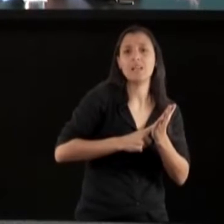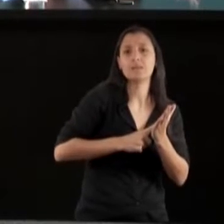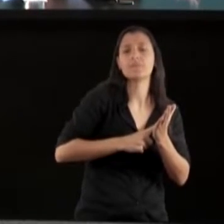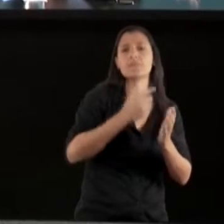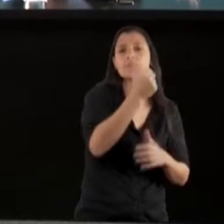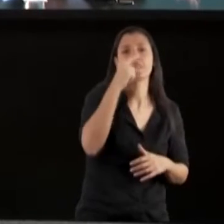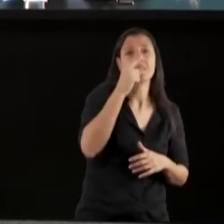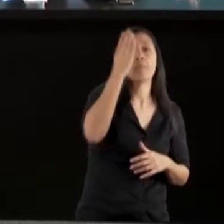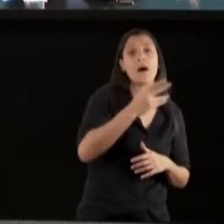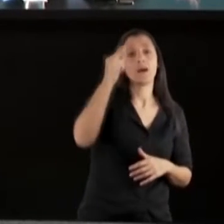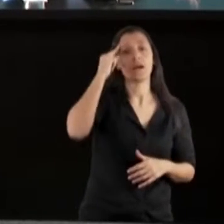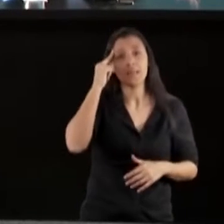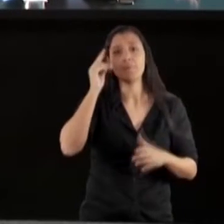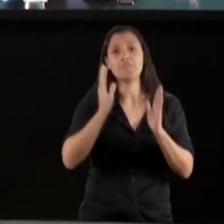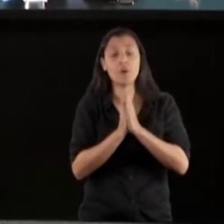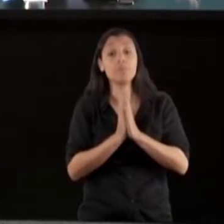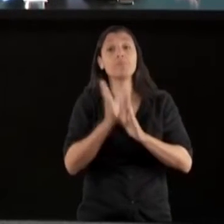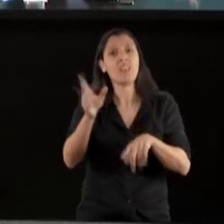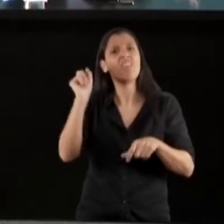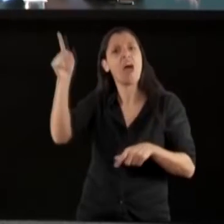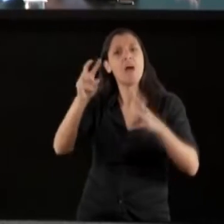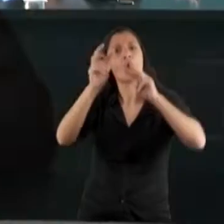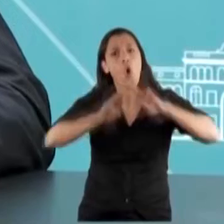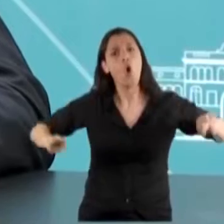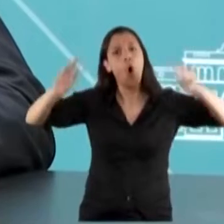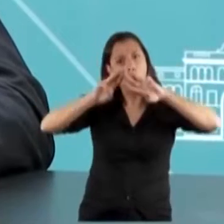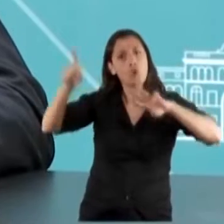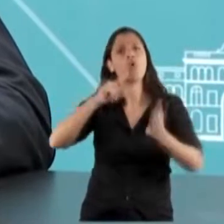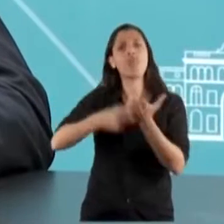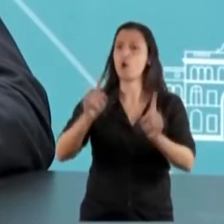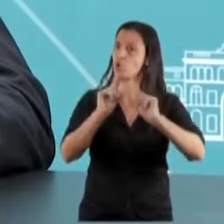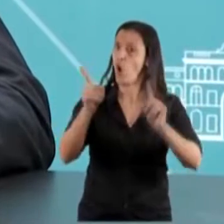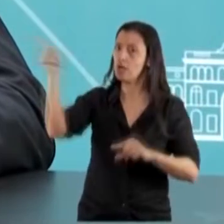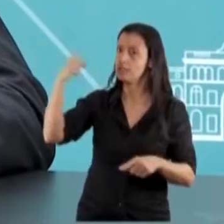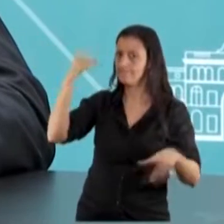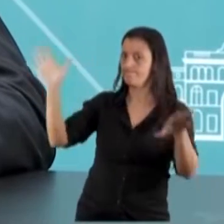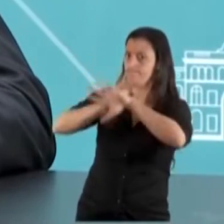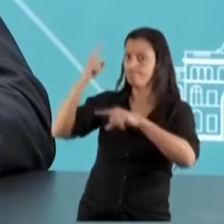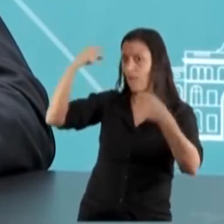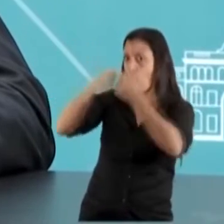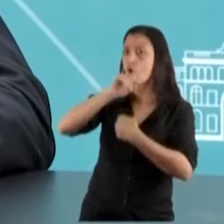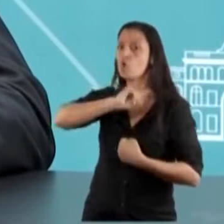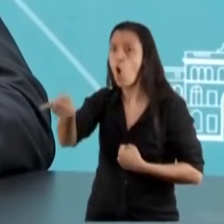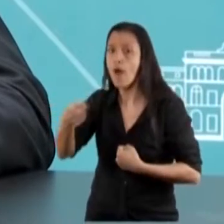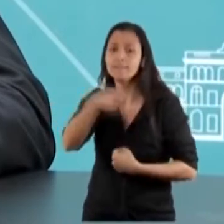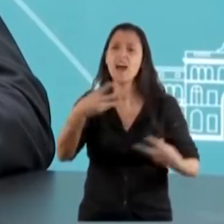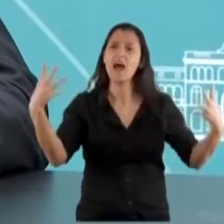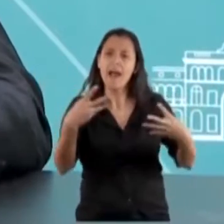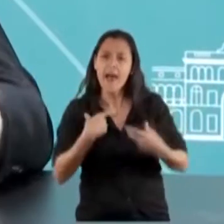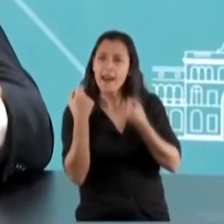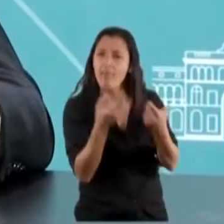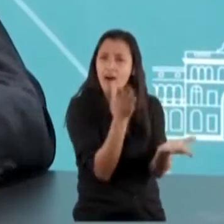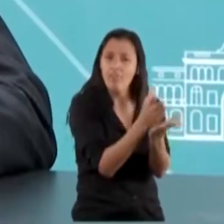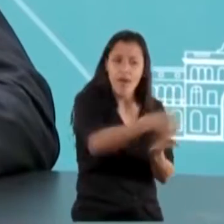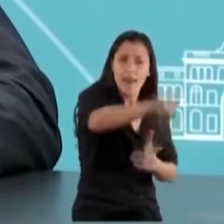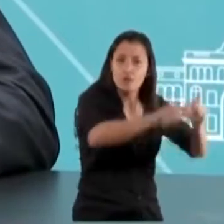de 1982 de Naciones Unidas, se determinó que esto no era así, que la guerra no asigna derechos, naturalmente, porque si no